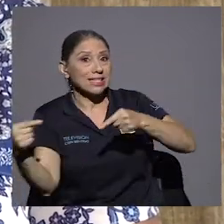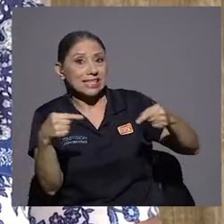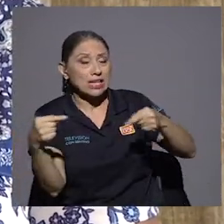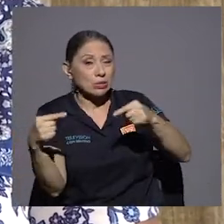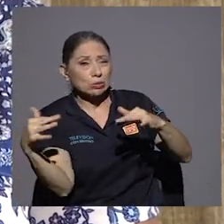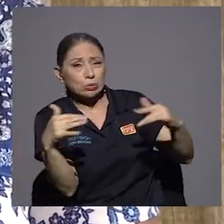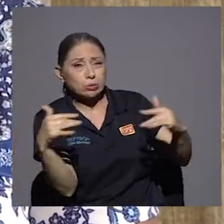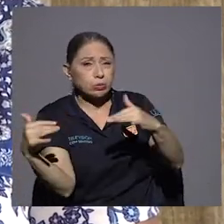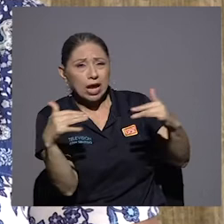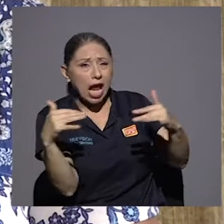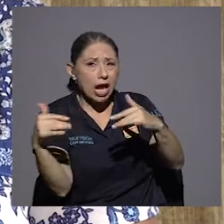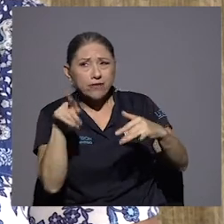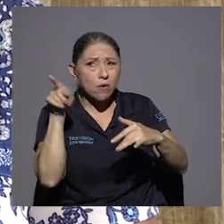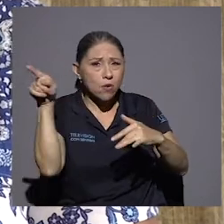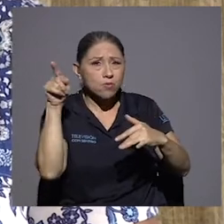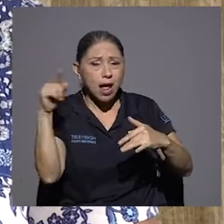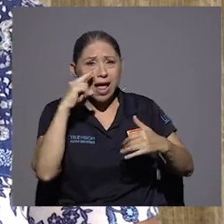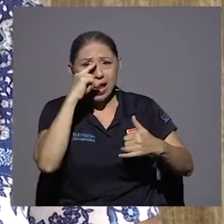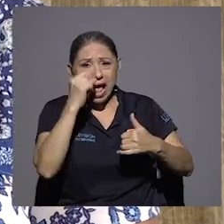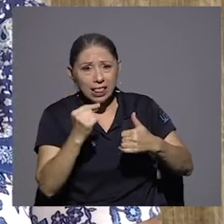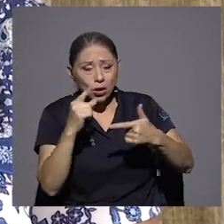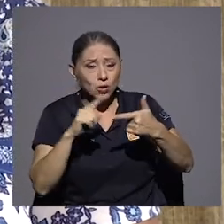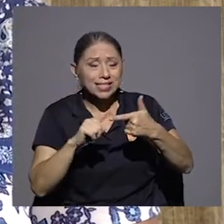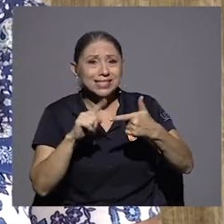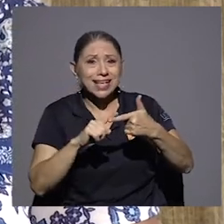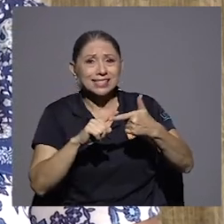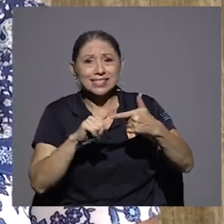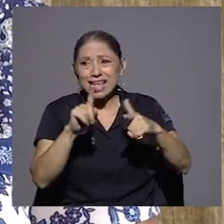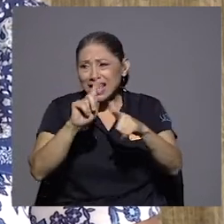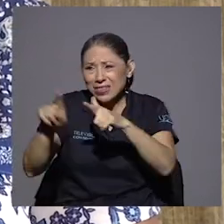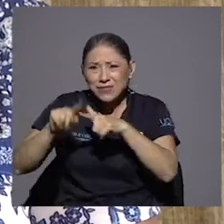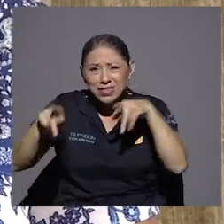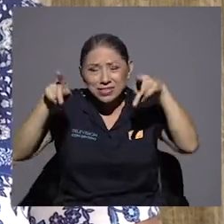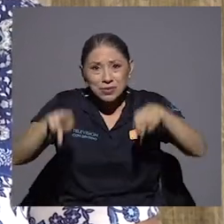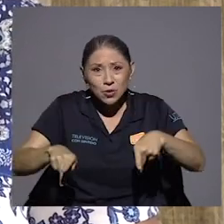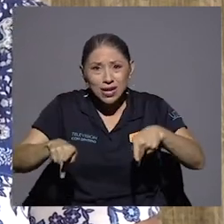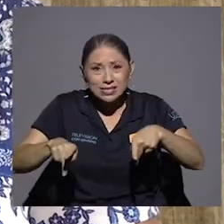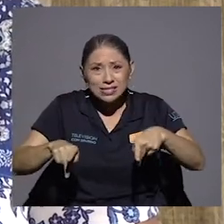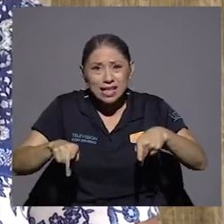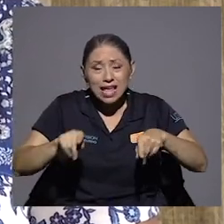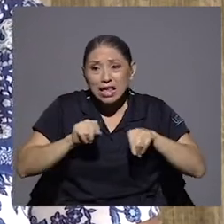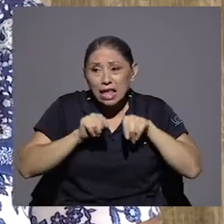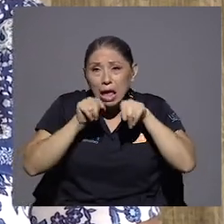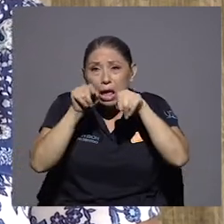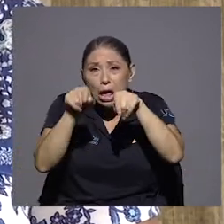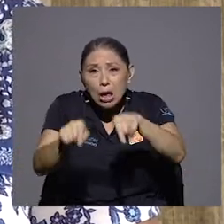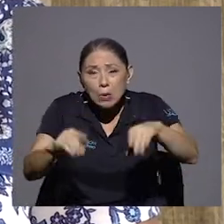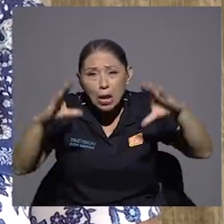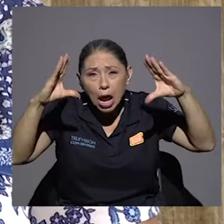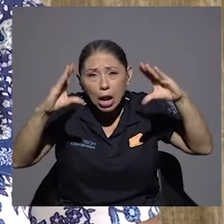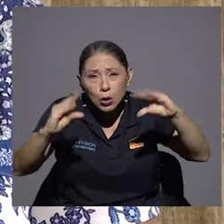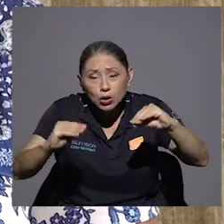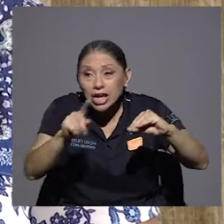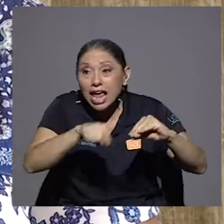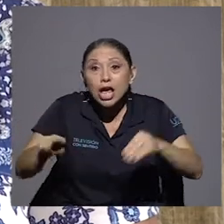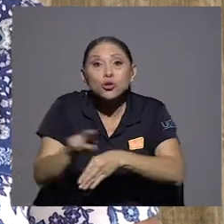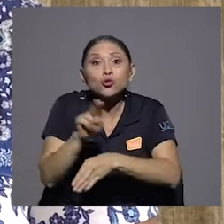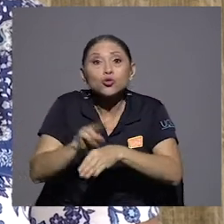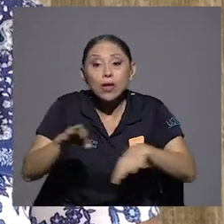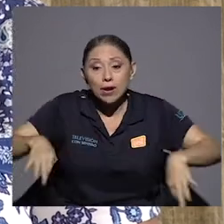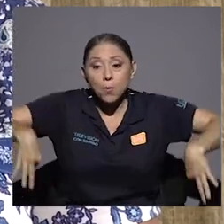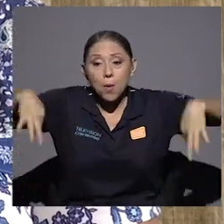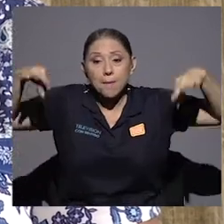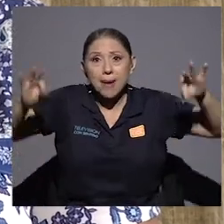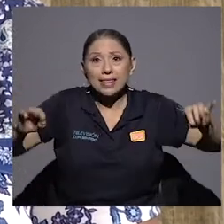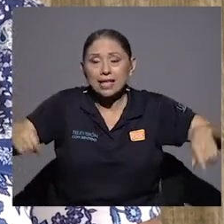venían desde Limón en la noche y entonces se ponían mantas encima para protegerse del calor, del frío,